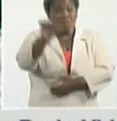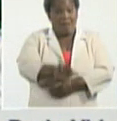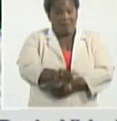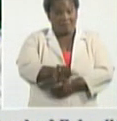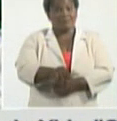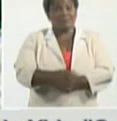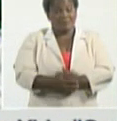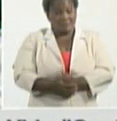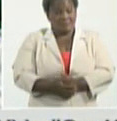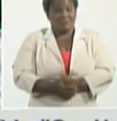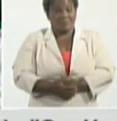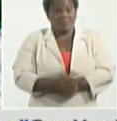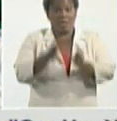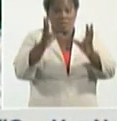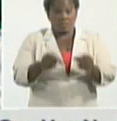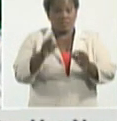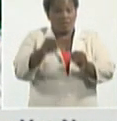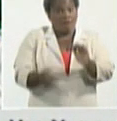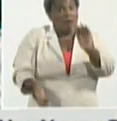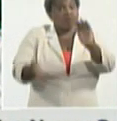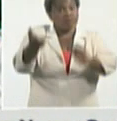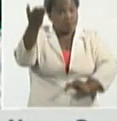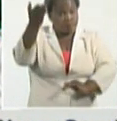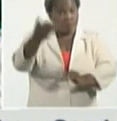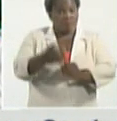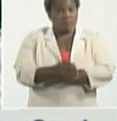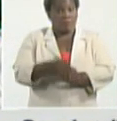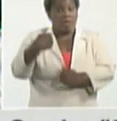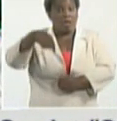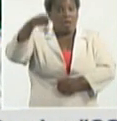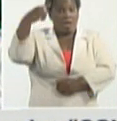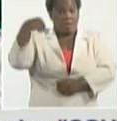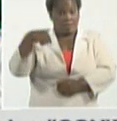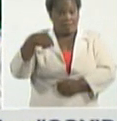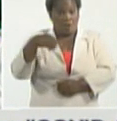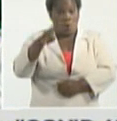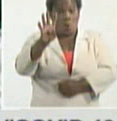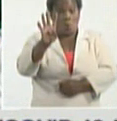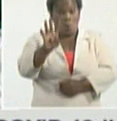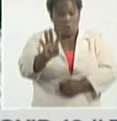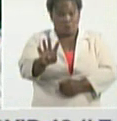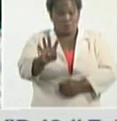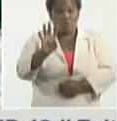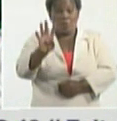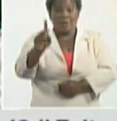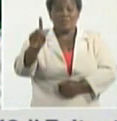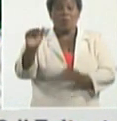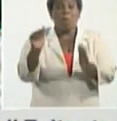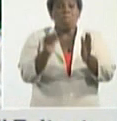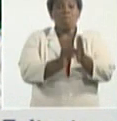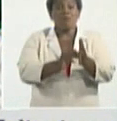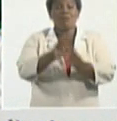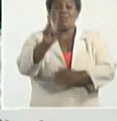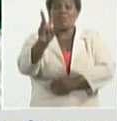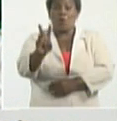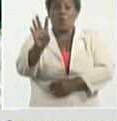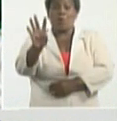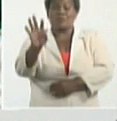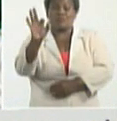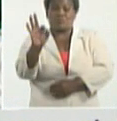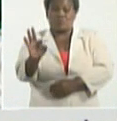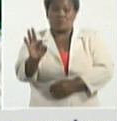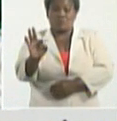con cifras muy elevadas ayer con 441.248